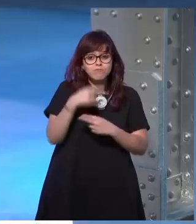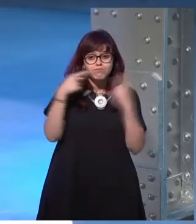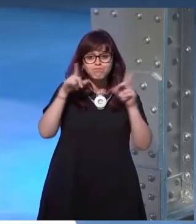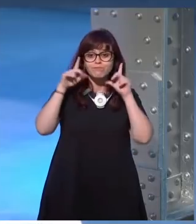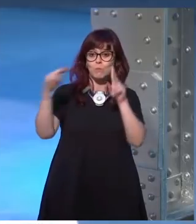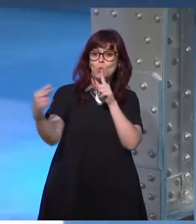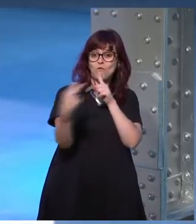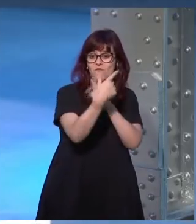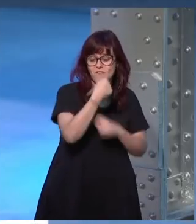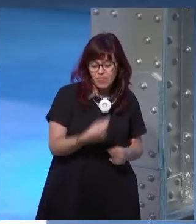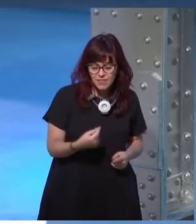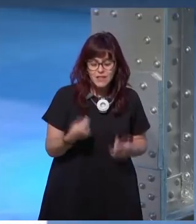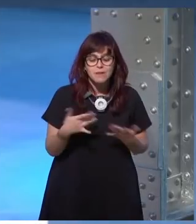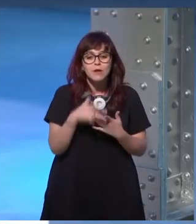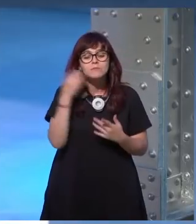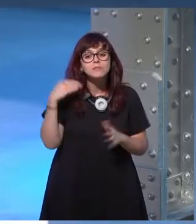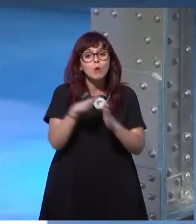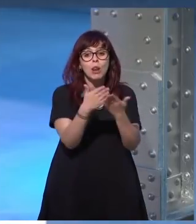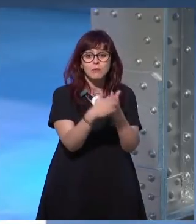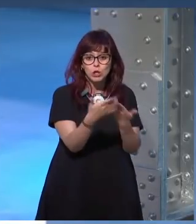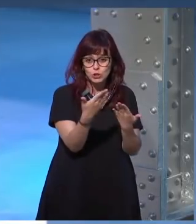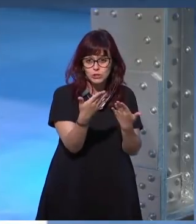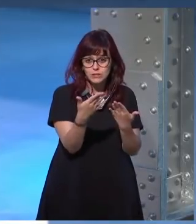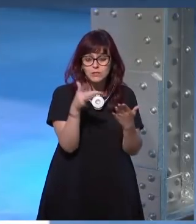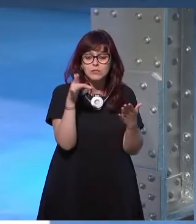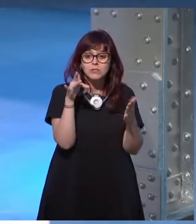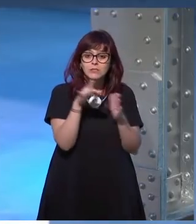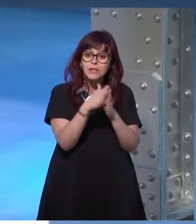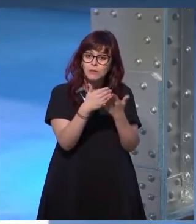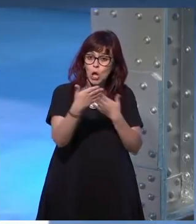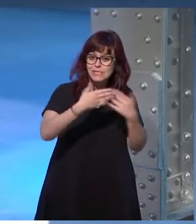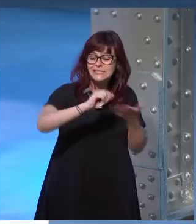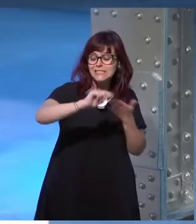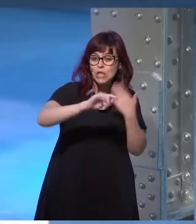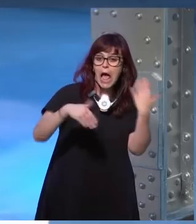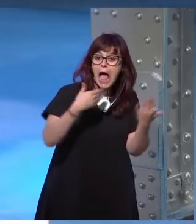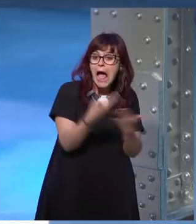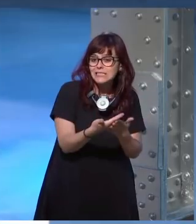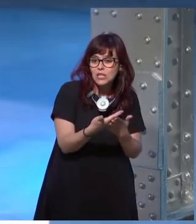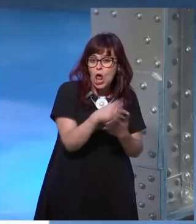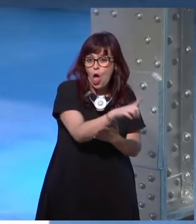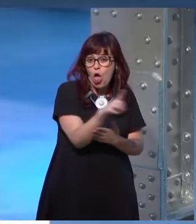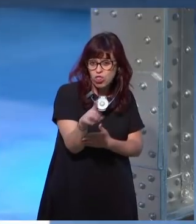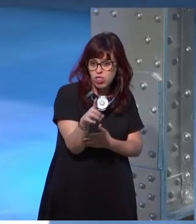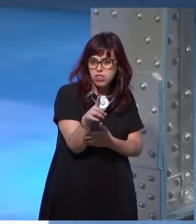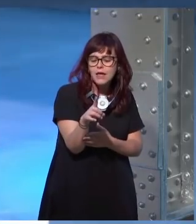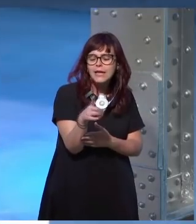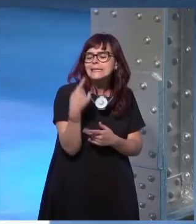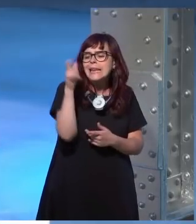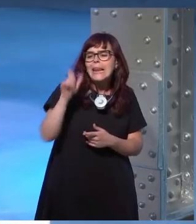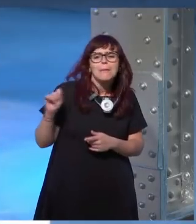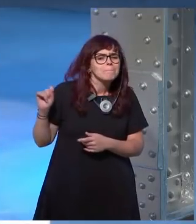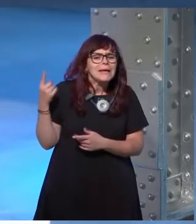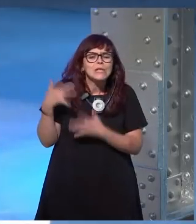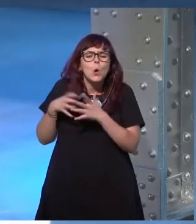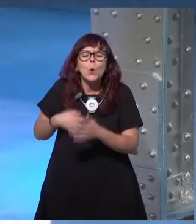¿cuál fue de los libros que tienes hasta ahora escritos cuál fue el que más te costó escribir? ¿cuál fue